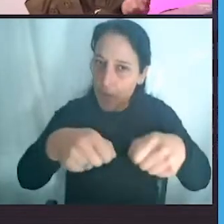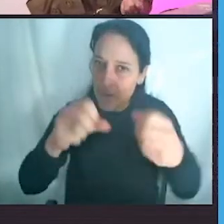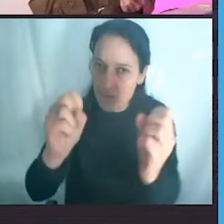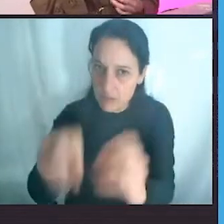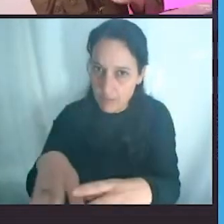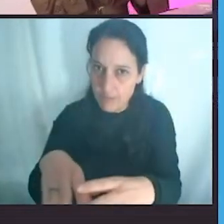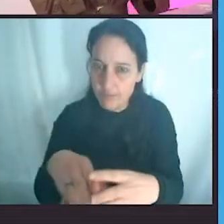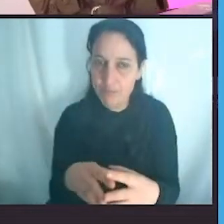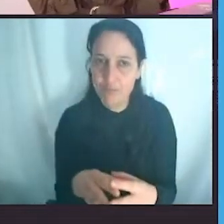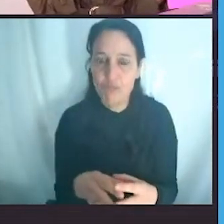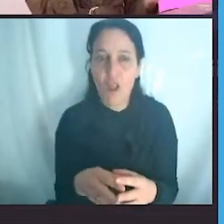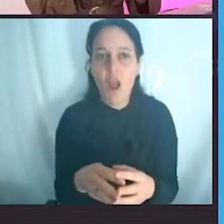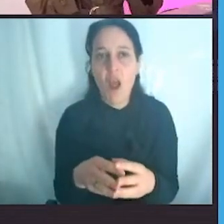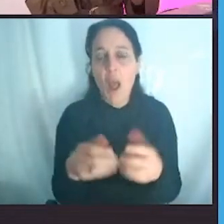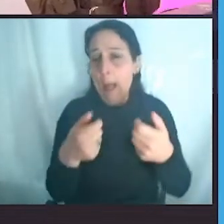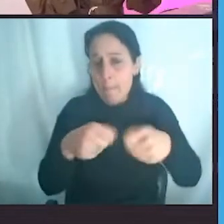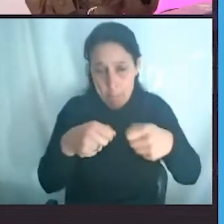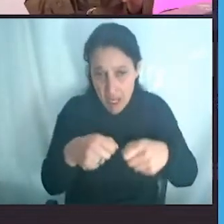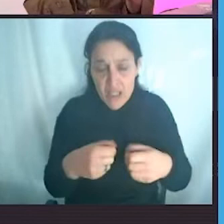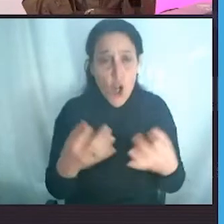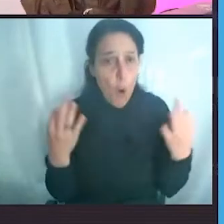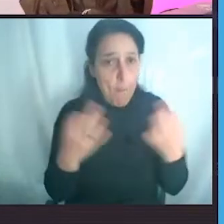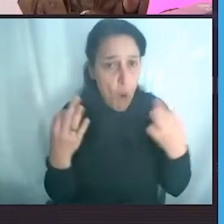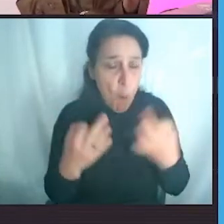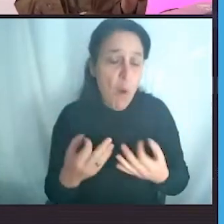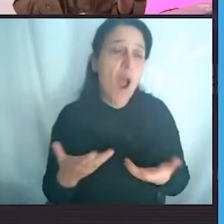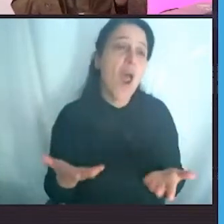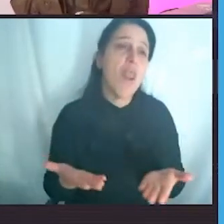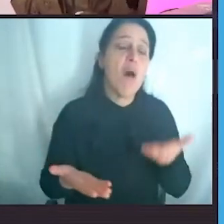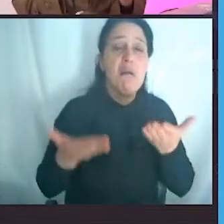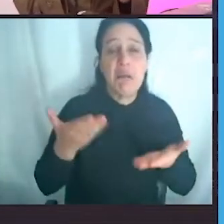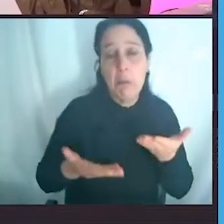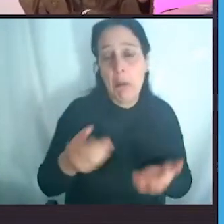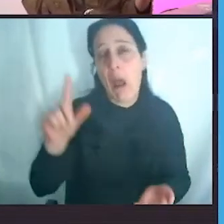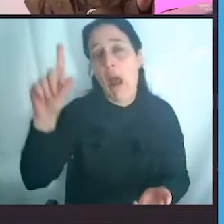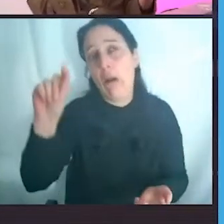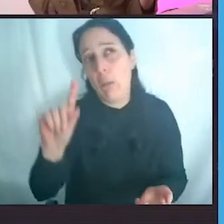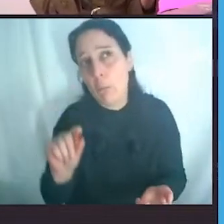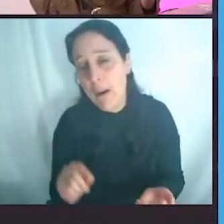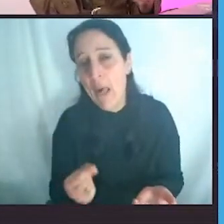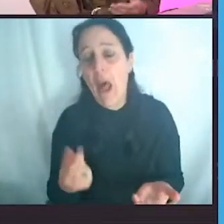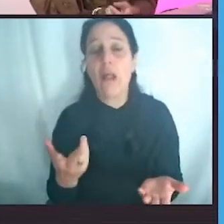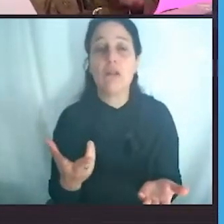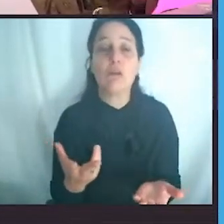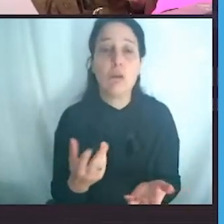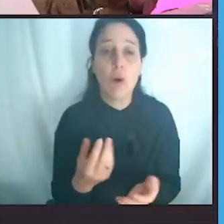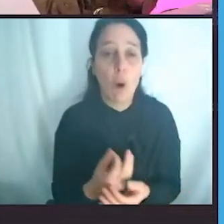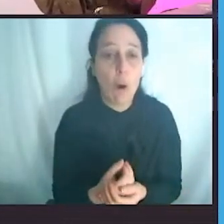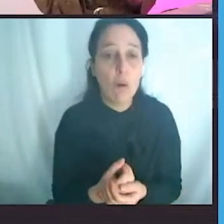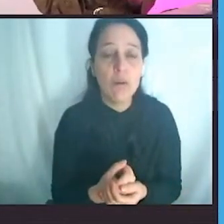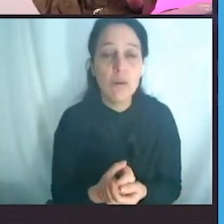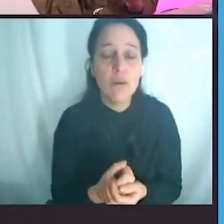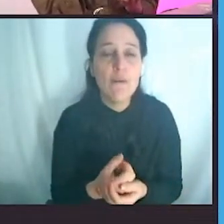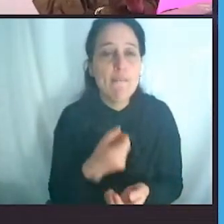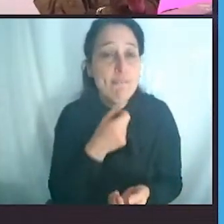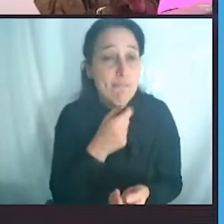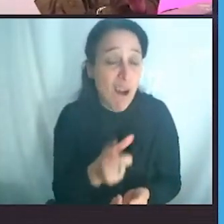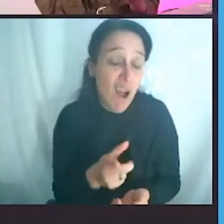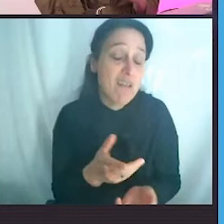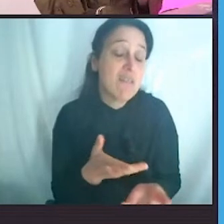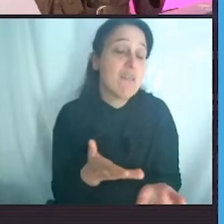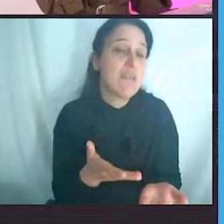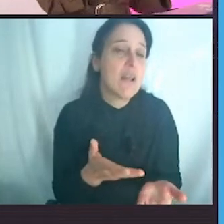El plástico es un material formidable, es liviano, es barato, es útil, es fácil de usar. El problema es cómo lo estamos usando.